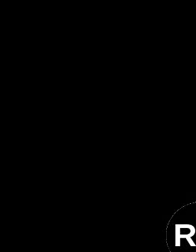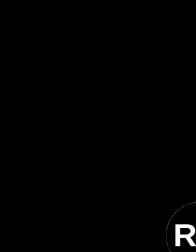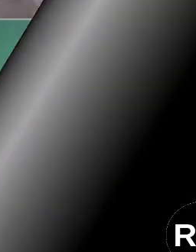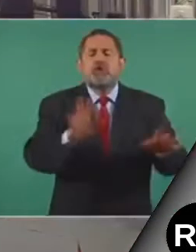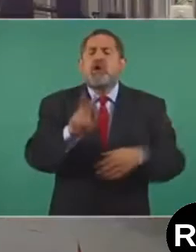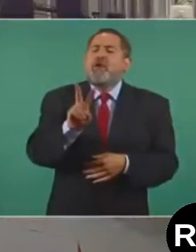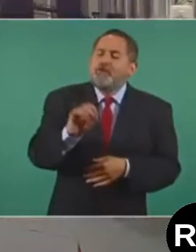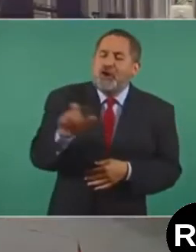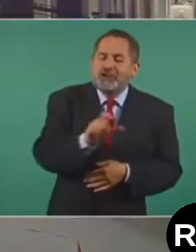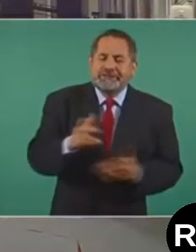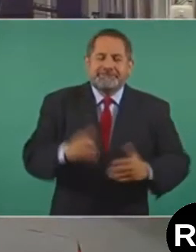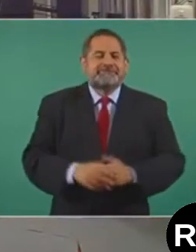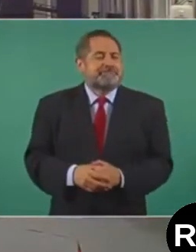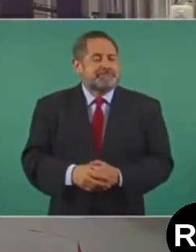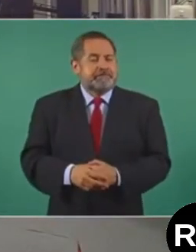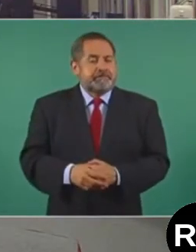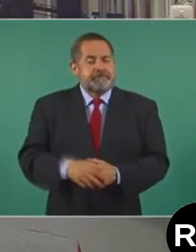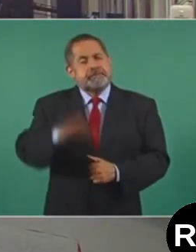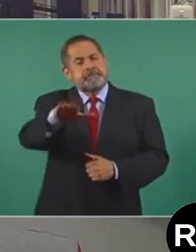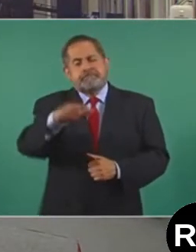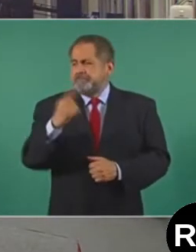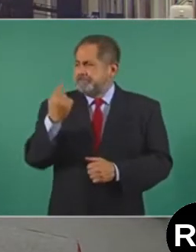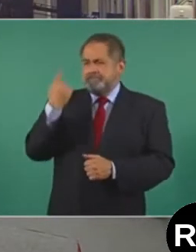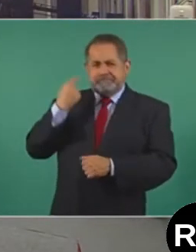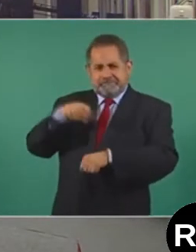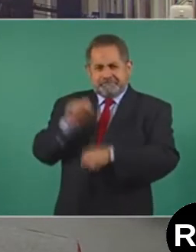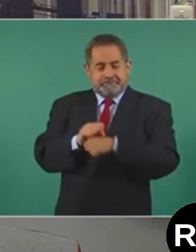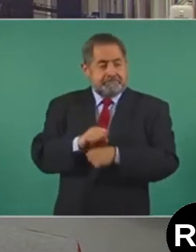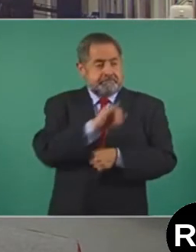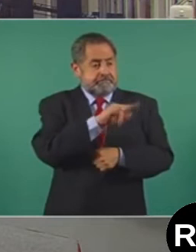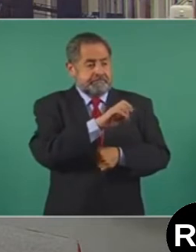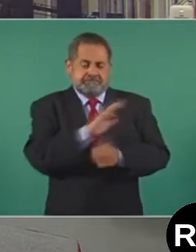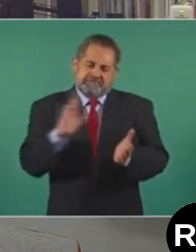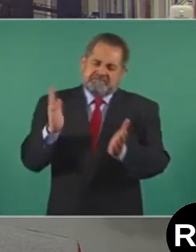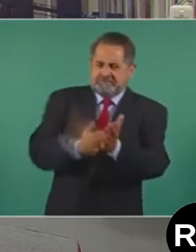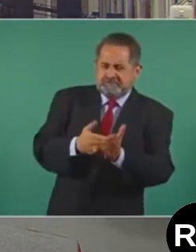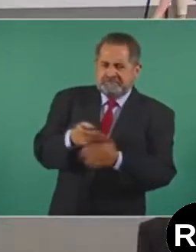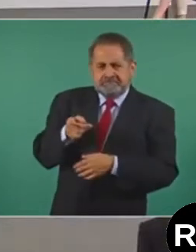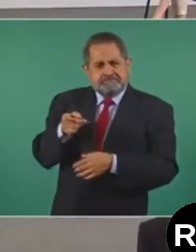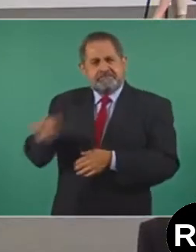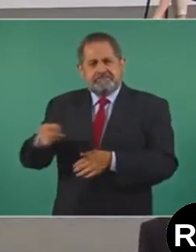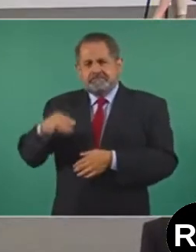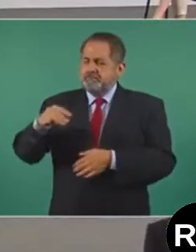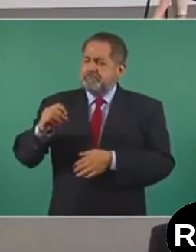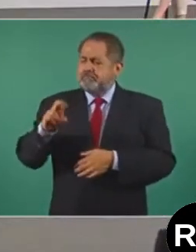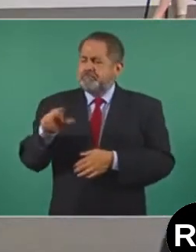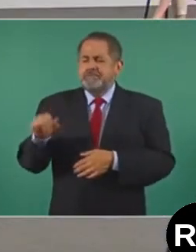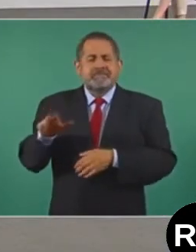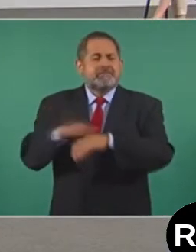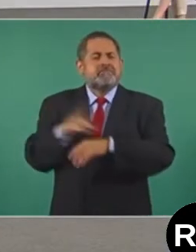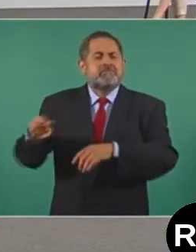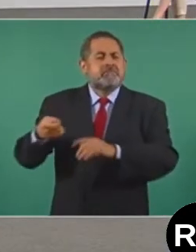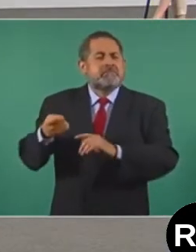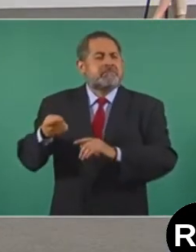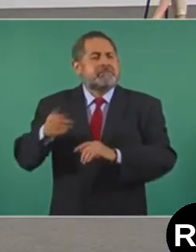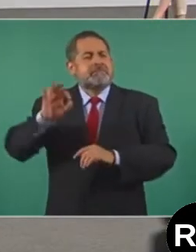Presidente, el fin de semana el INE multó a Morena por esta especie de descuento que